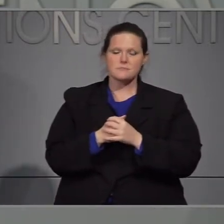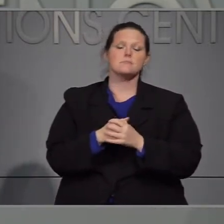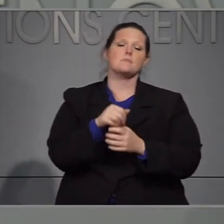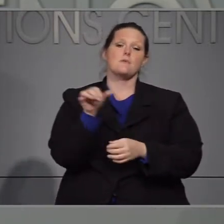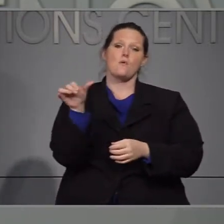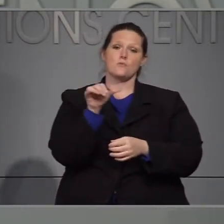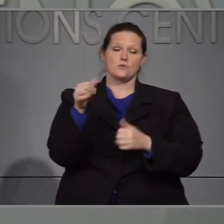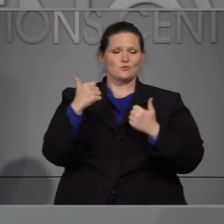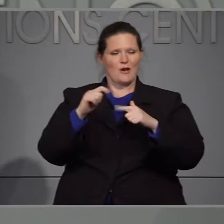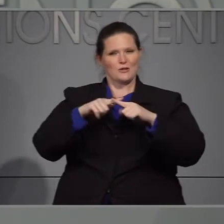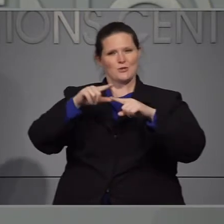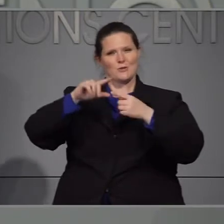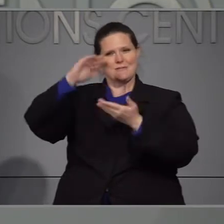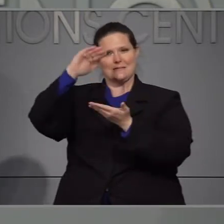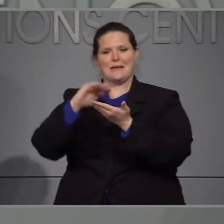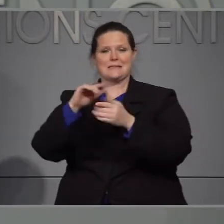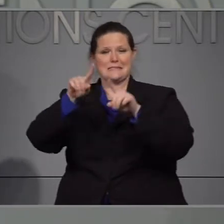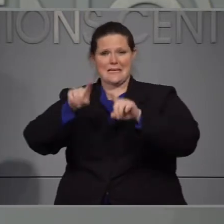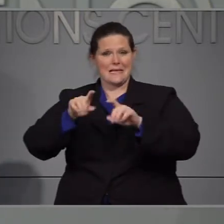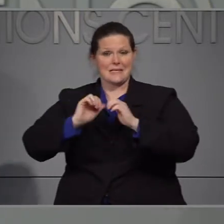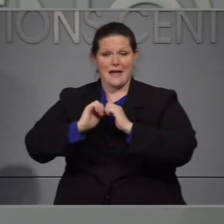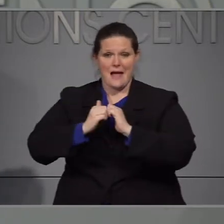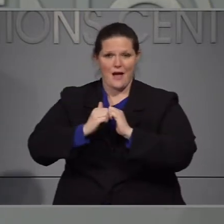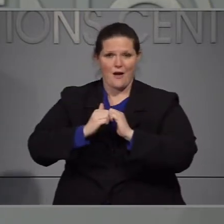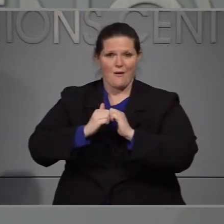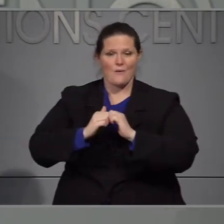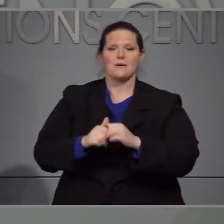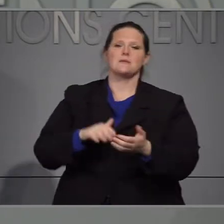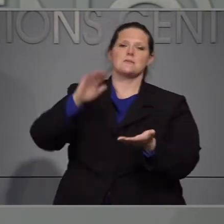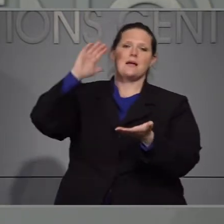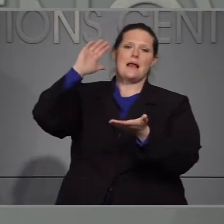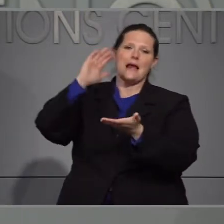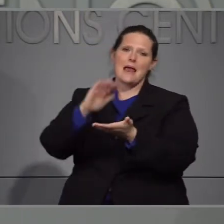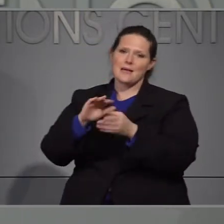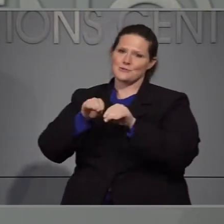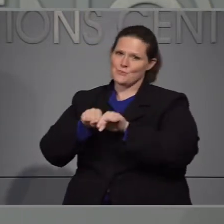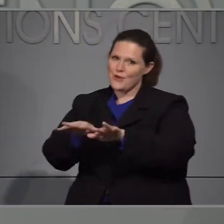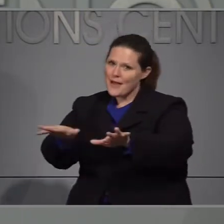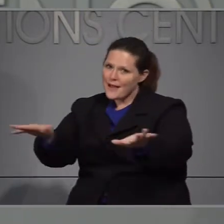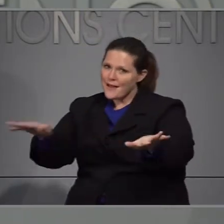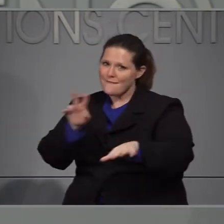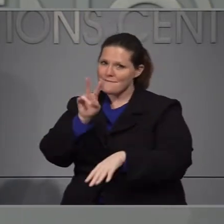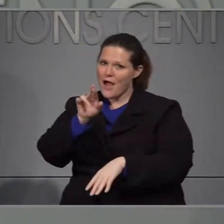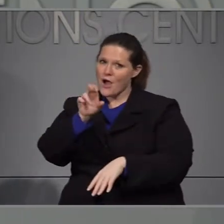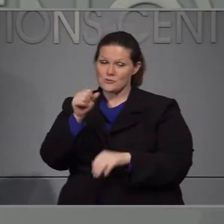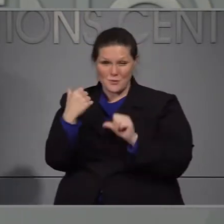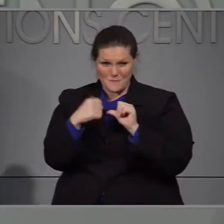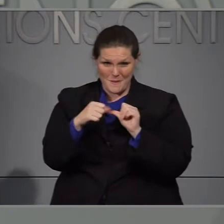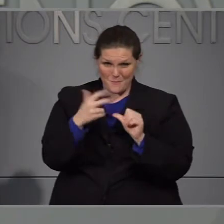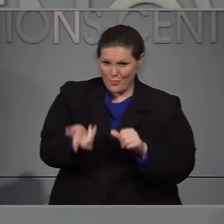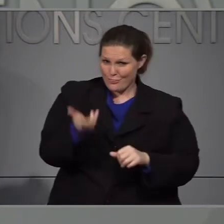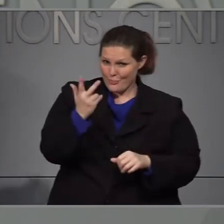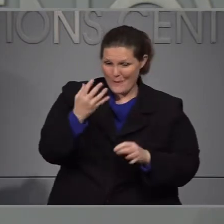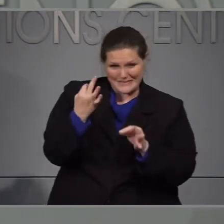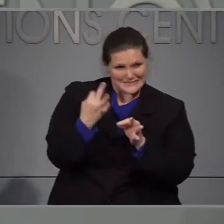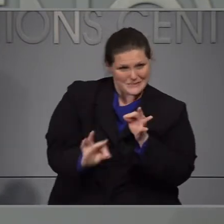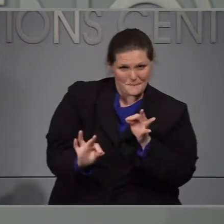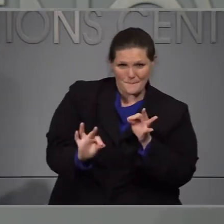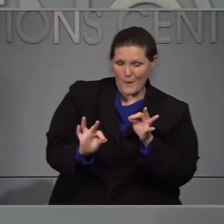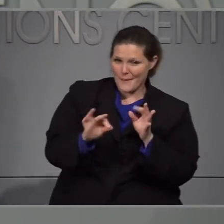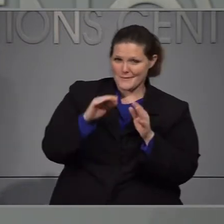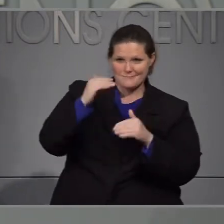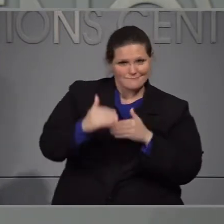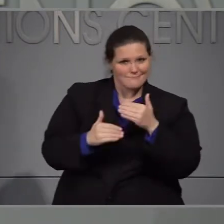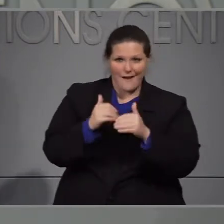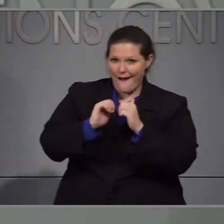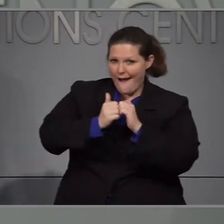que podemos reducir estas pruebas en la infraestructura y es reducir la propagación del bien del virus y hay tres pasos sencillos